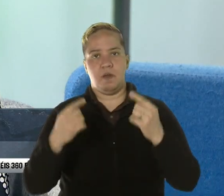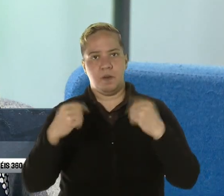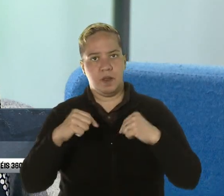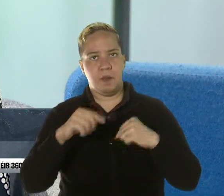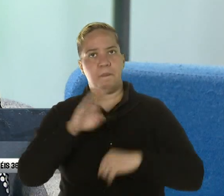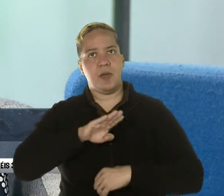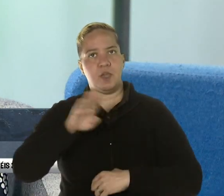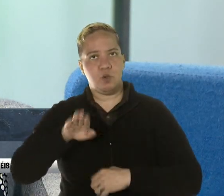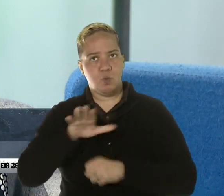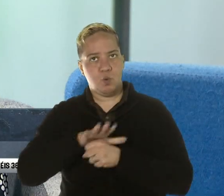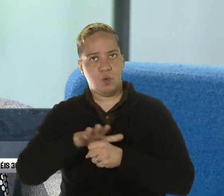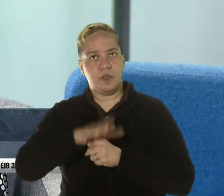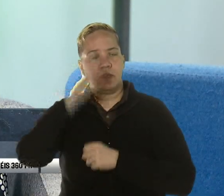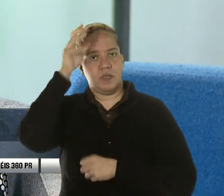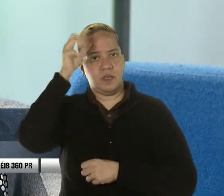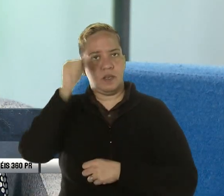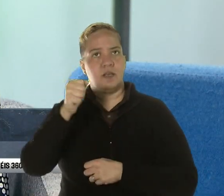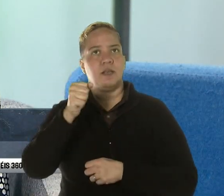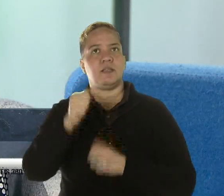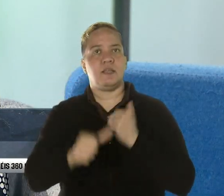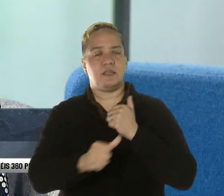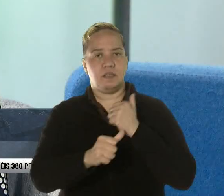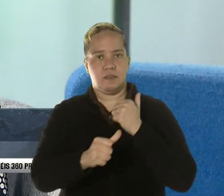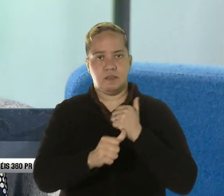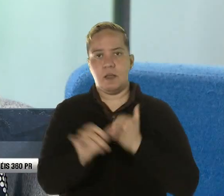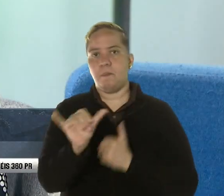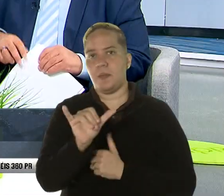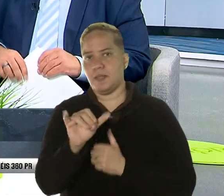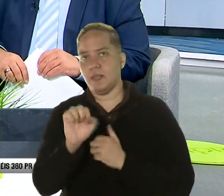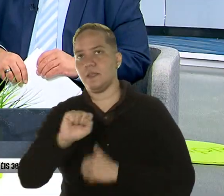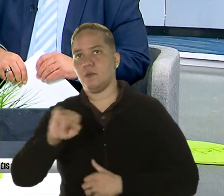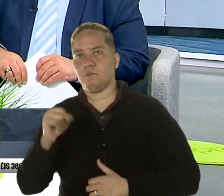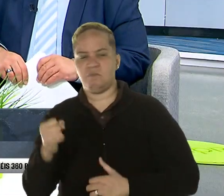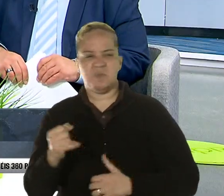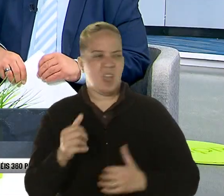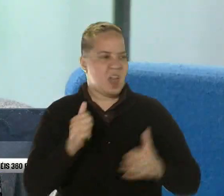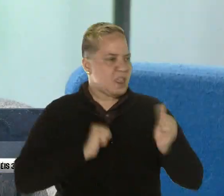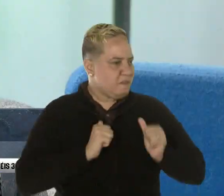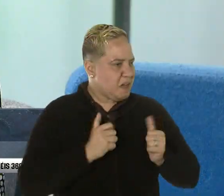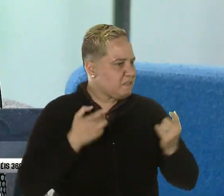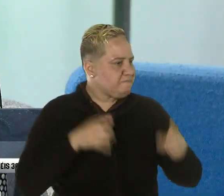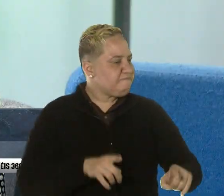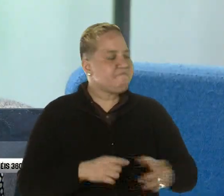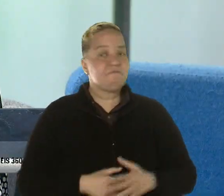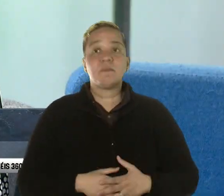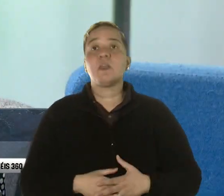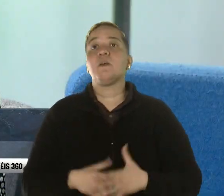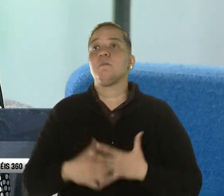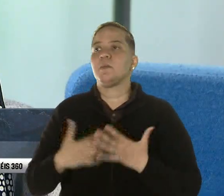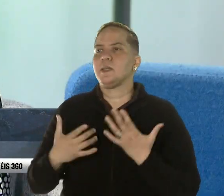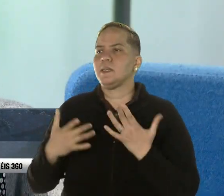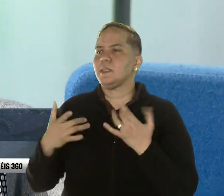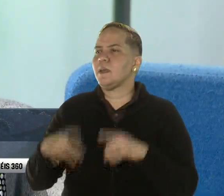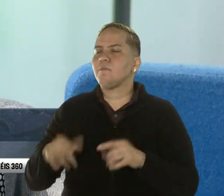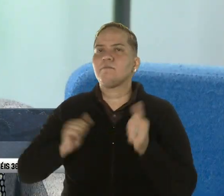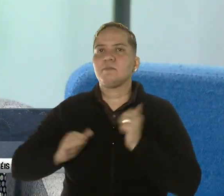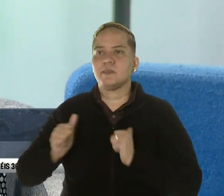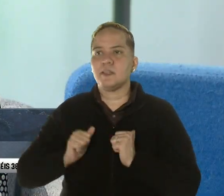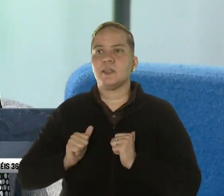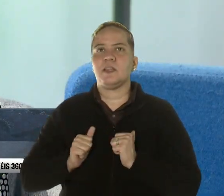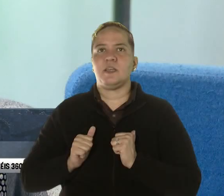y la región de Caguas con algunos asistentes de la región también de San Juan. ¿Qué dinámica se da allí? La dinámica que se está dando en las cumbres es una